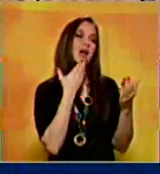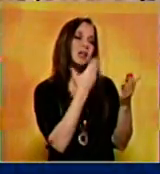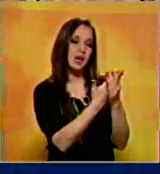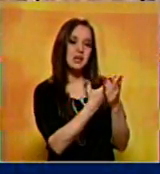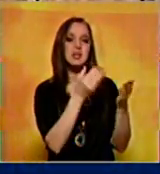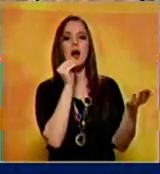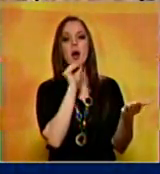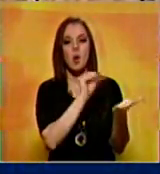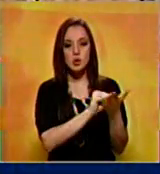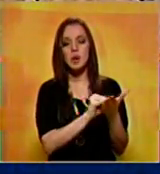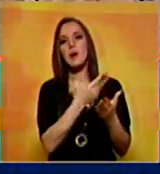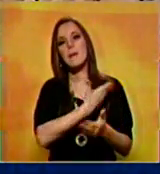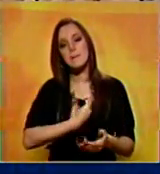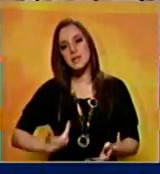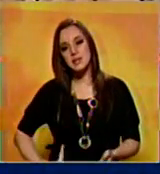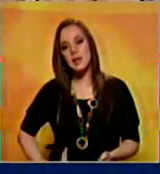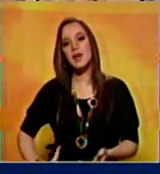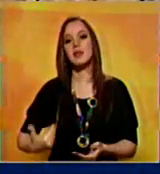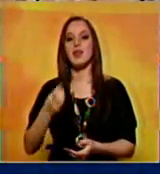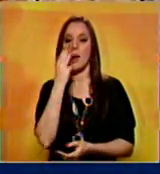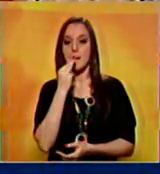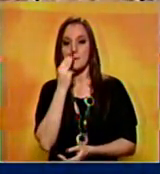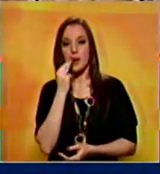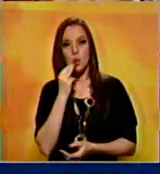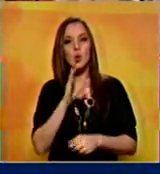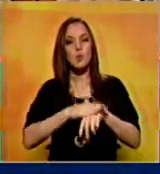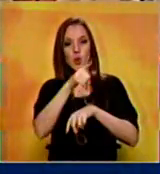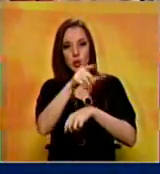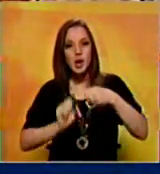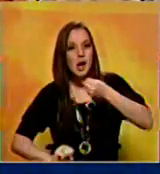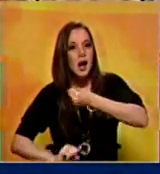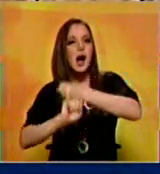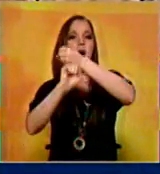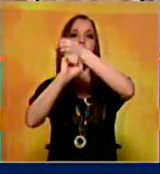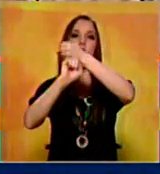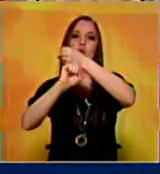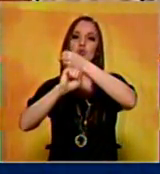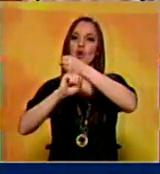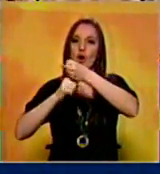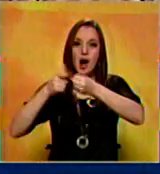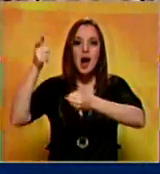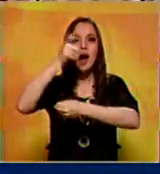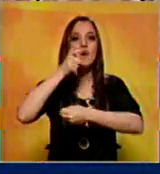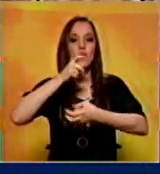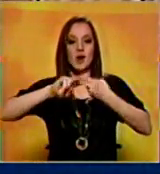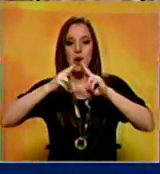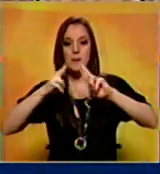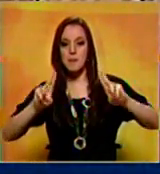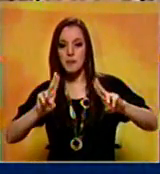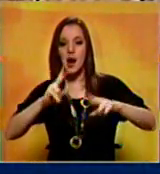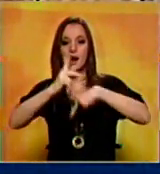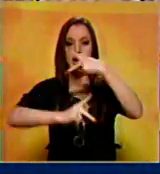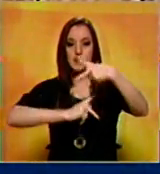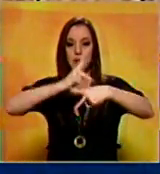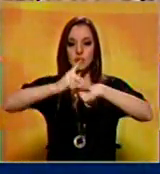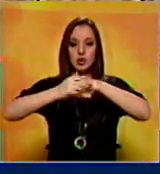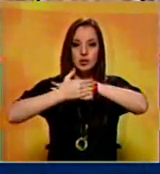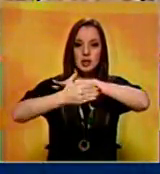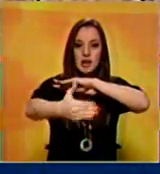al presidente Maduro por su apoyo en todo el proceso porque ustedes han estado presentes desde el comienzo